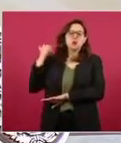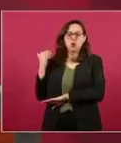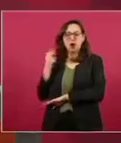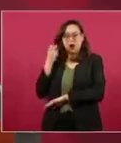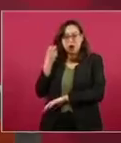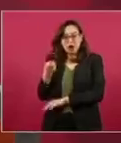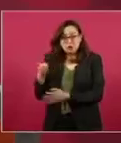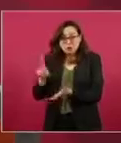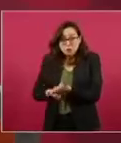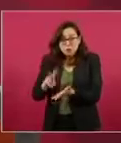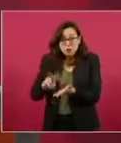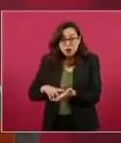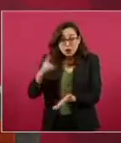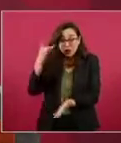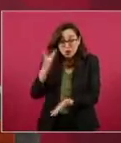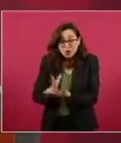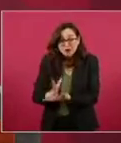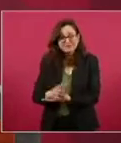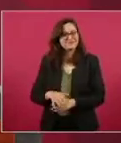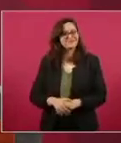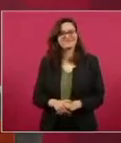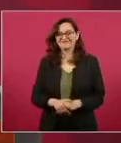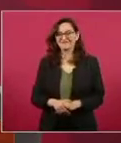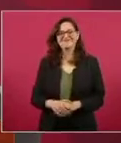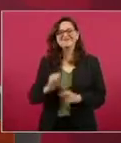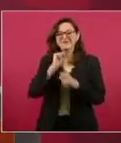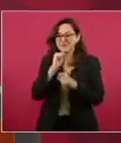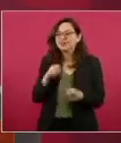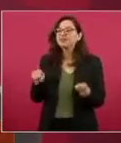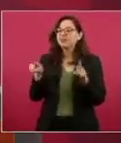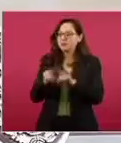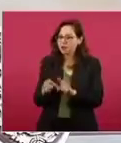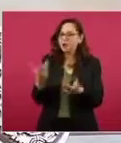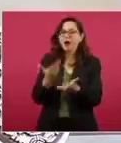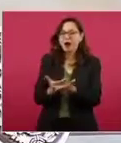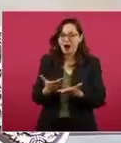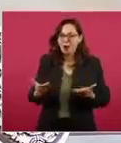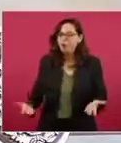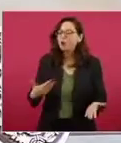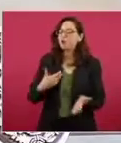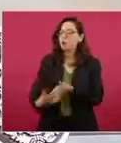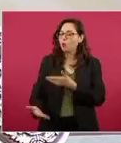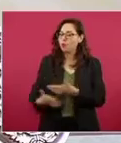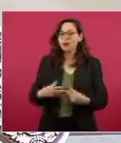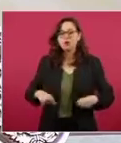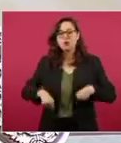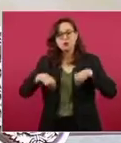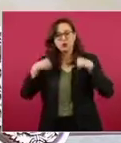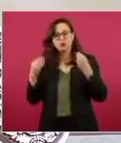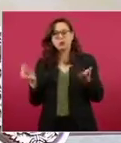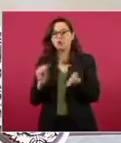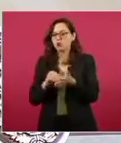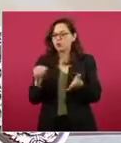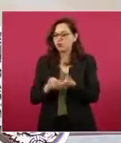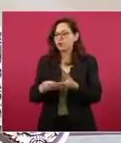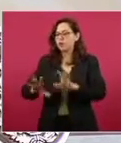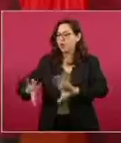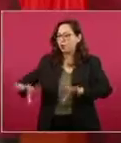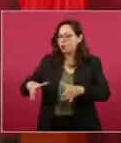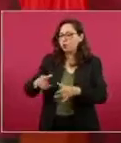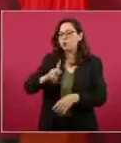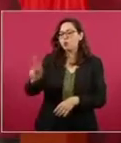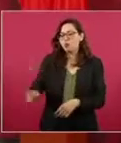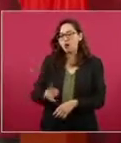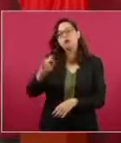sino también el que producen y reproducen día con día las comunidades y pueblos